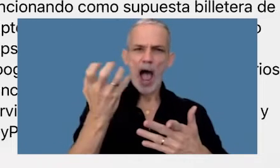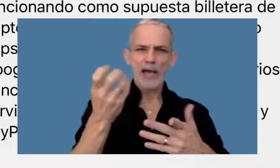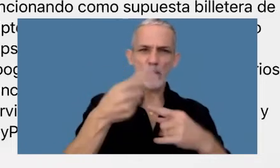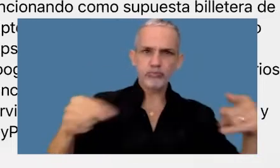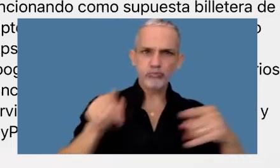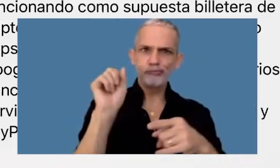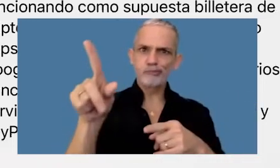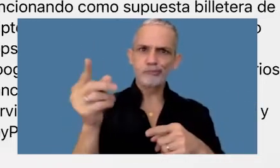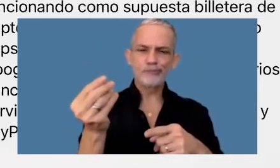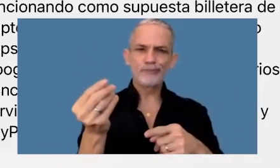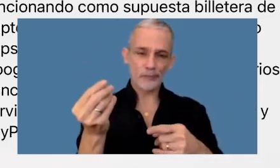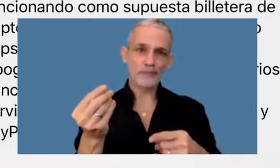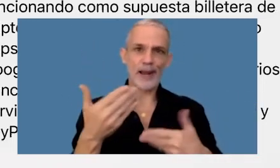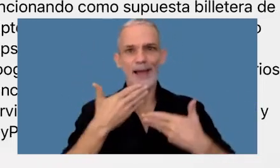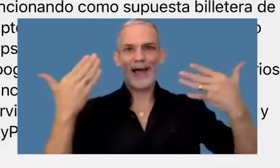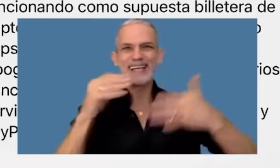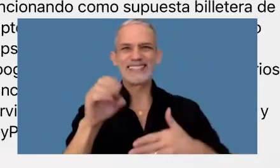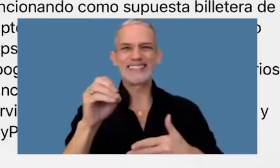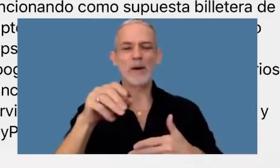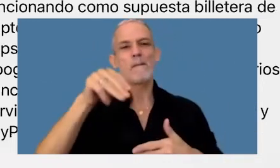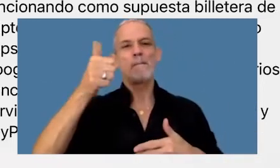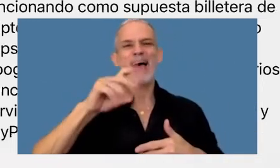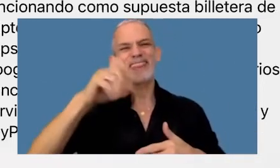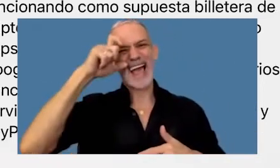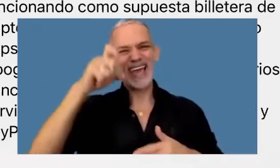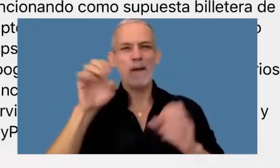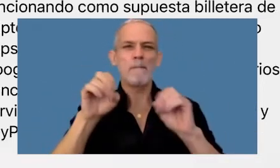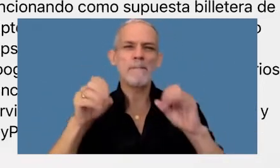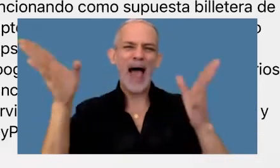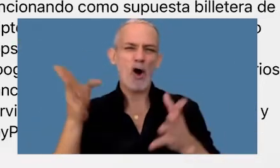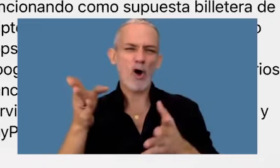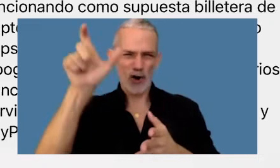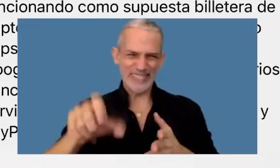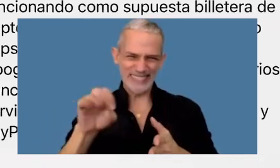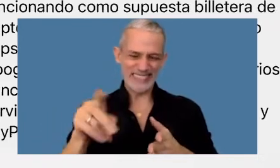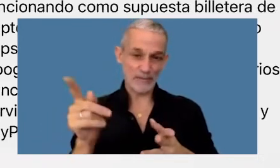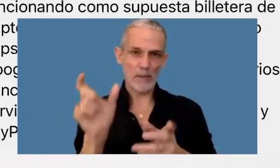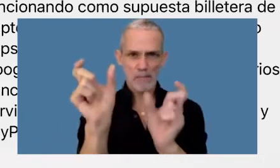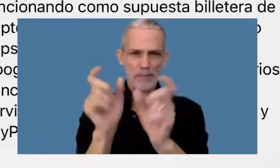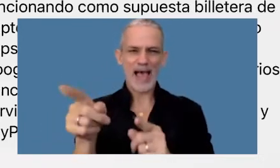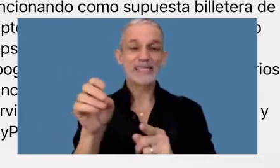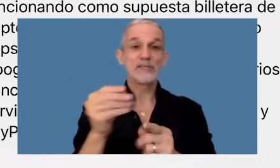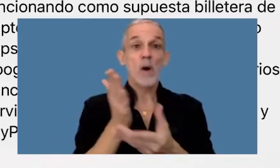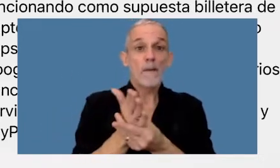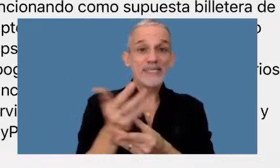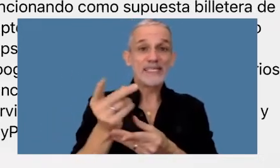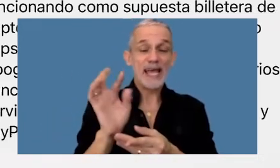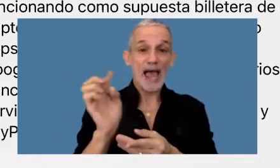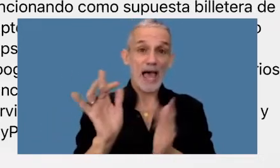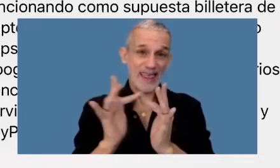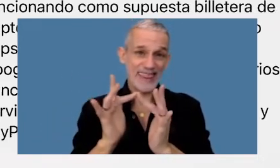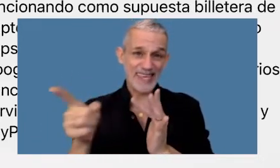que simpáticamente se llamaba Mandrake el Mago Mandrake de Magician que aparte de ser una billetera digital